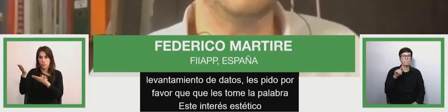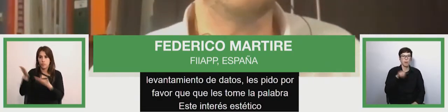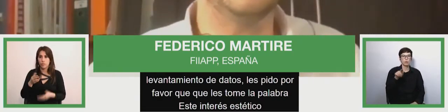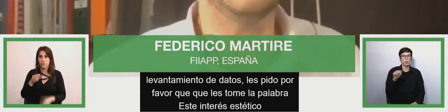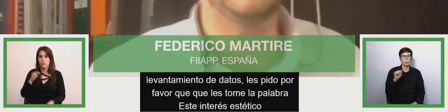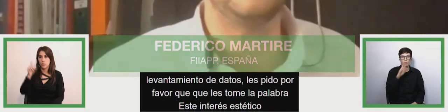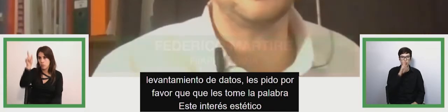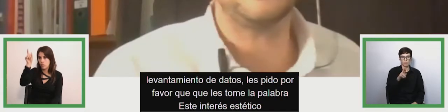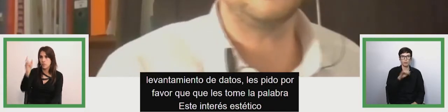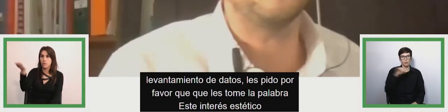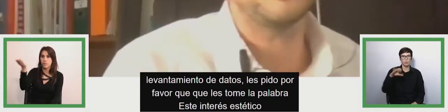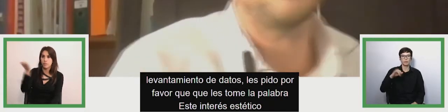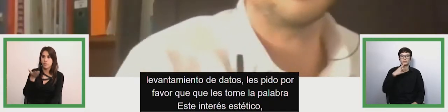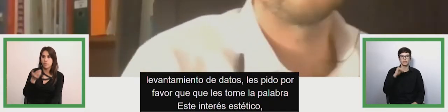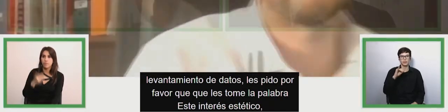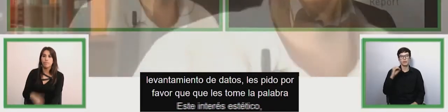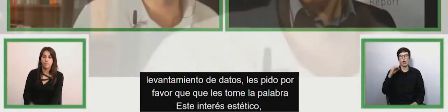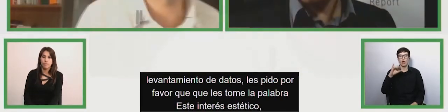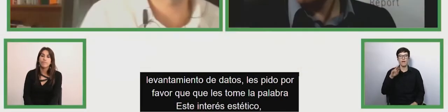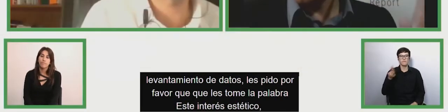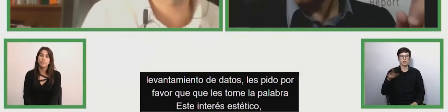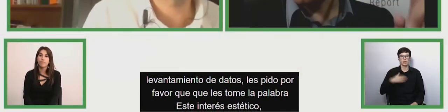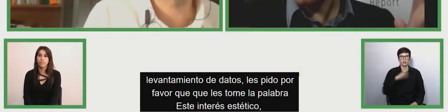luego le dejamos a CINCIA y o Javier